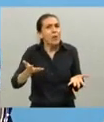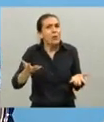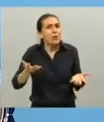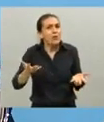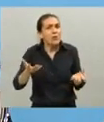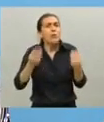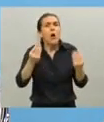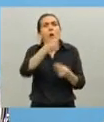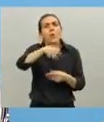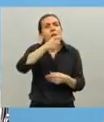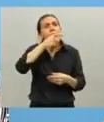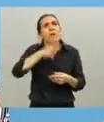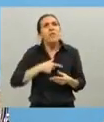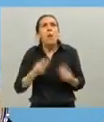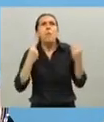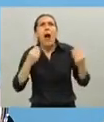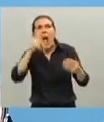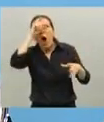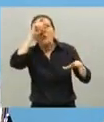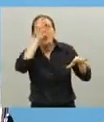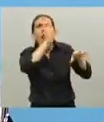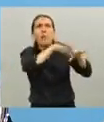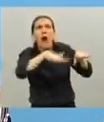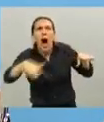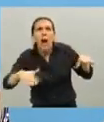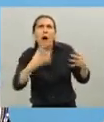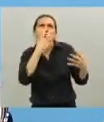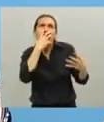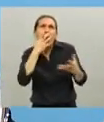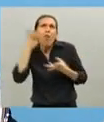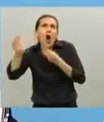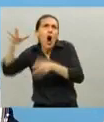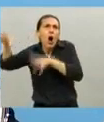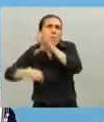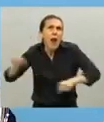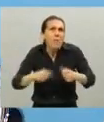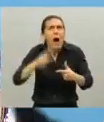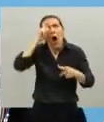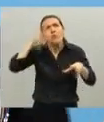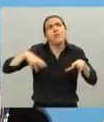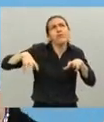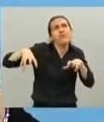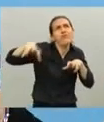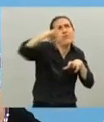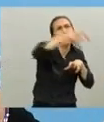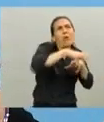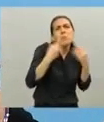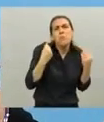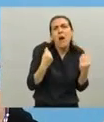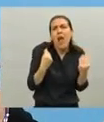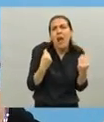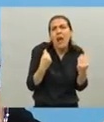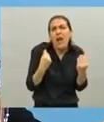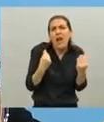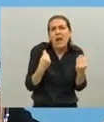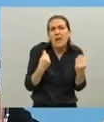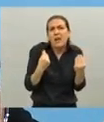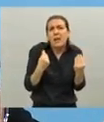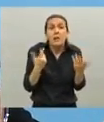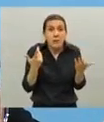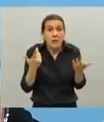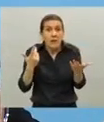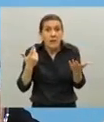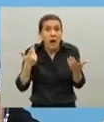para qué pusieron tantas camas, para qué compraron tantos respiradores, para qué hicieron tantos hospitales, porque esto iba a ocurrir. Y está